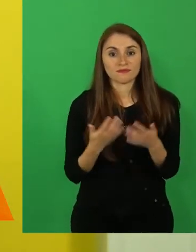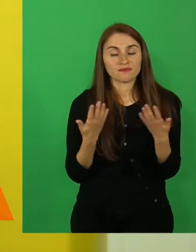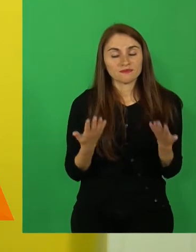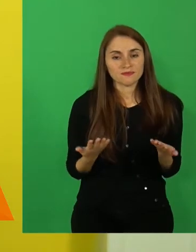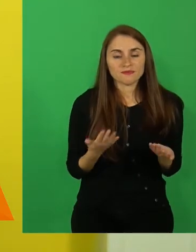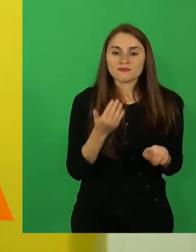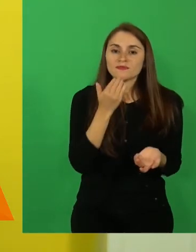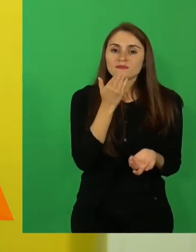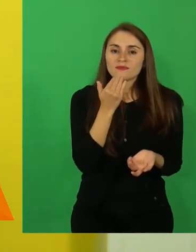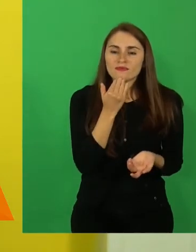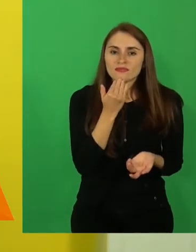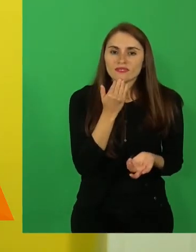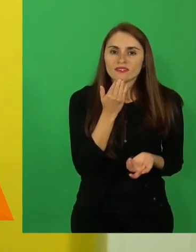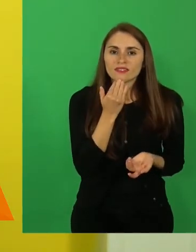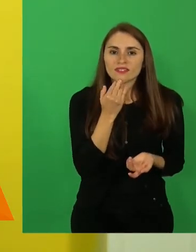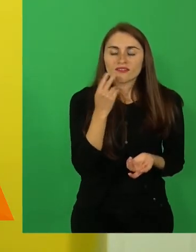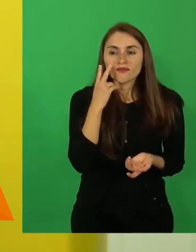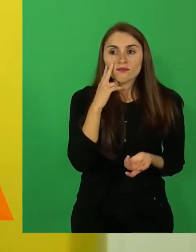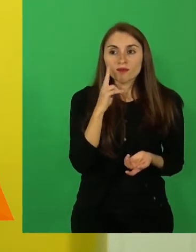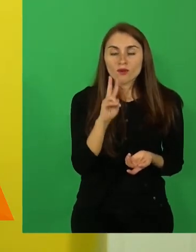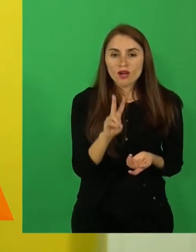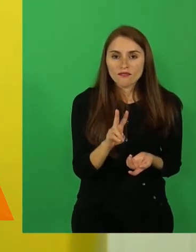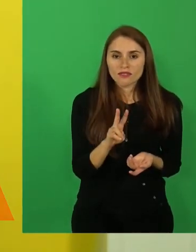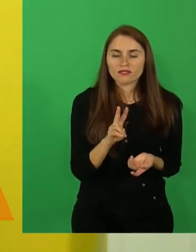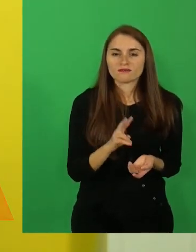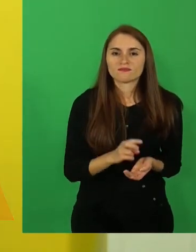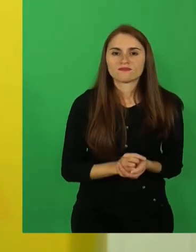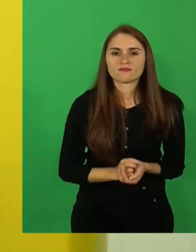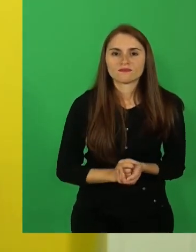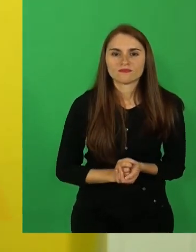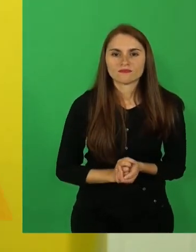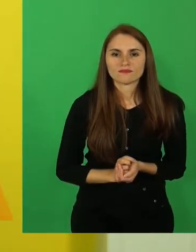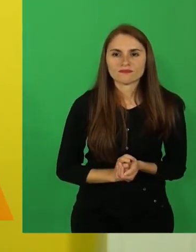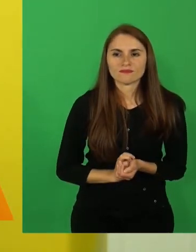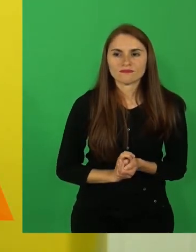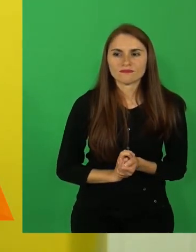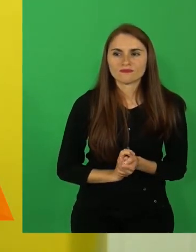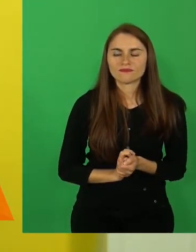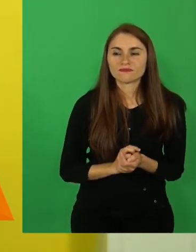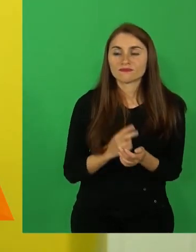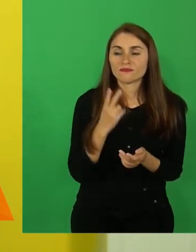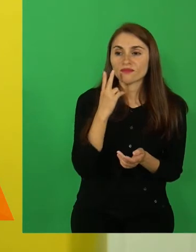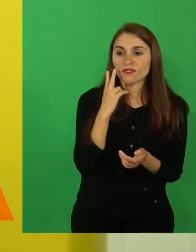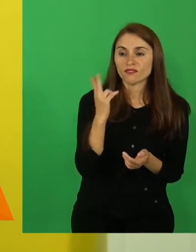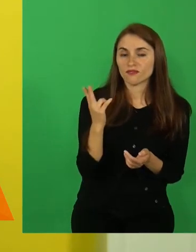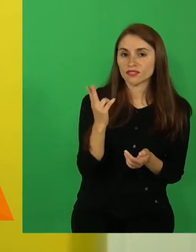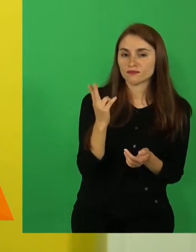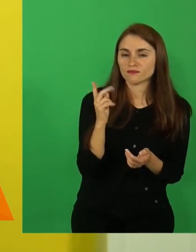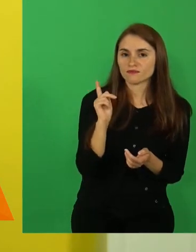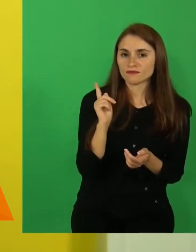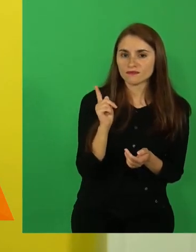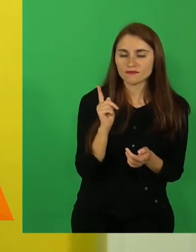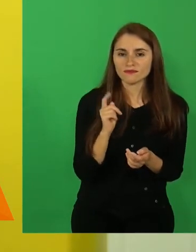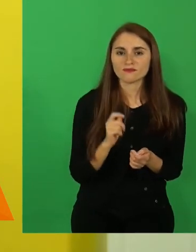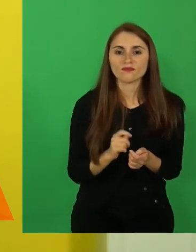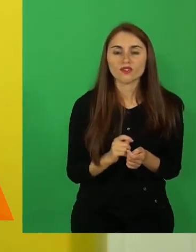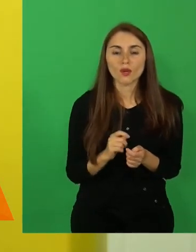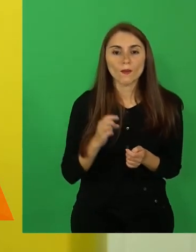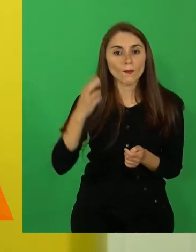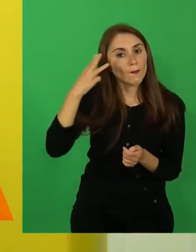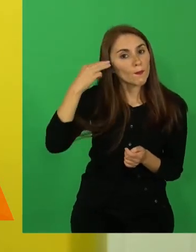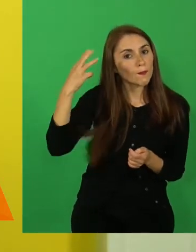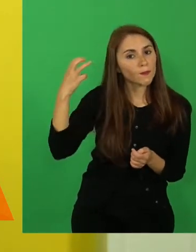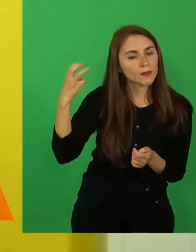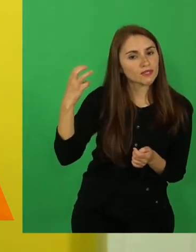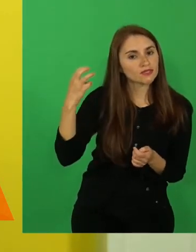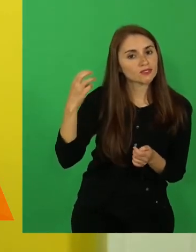también a ver un mito